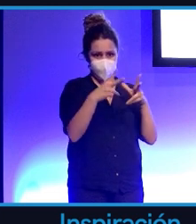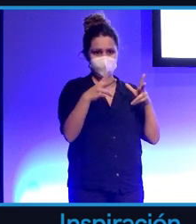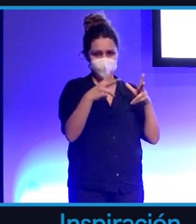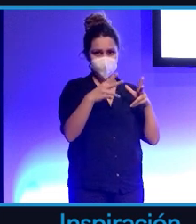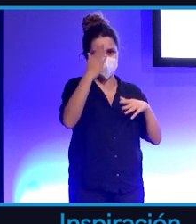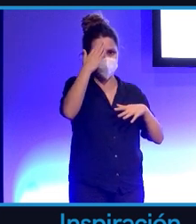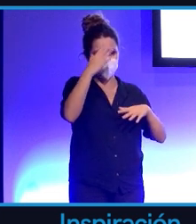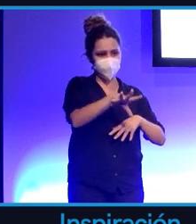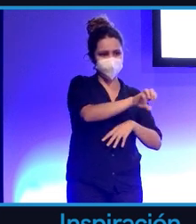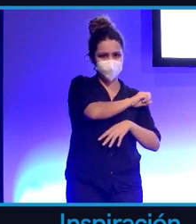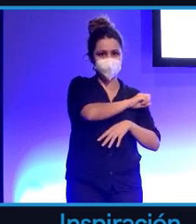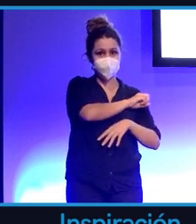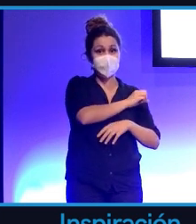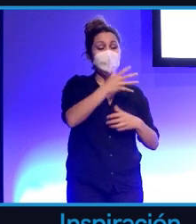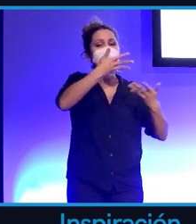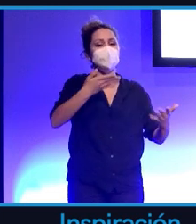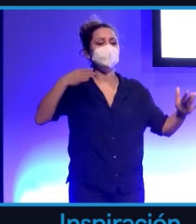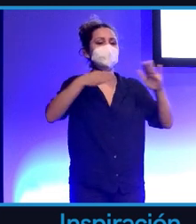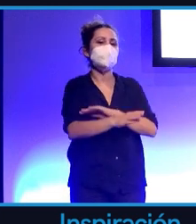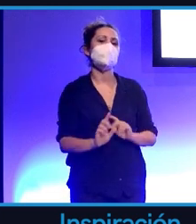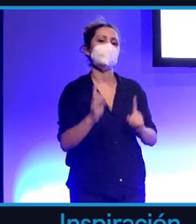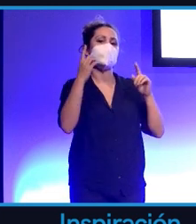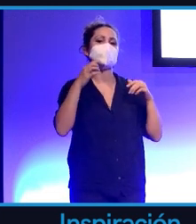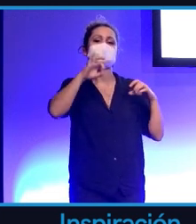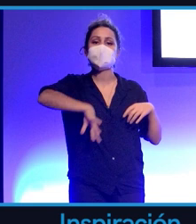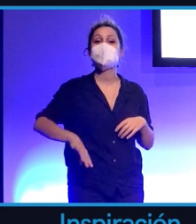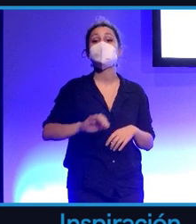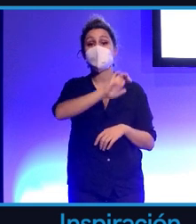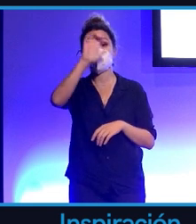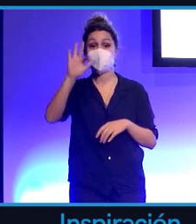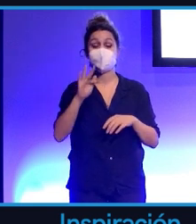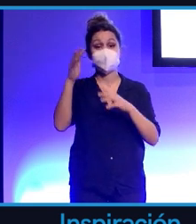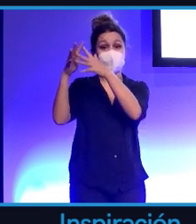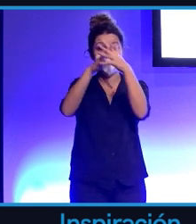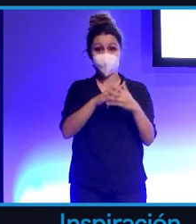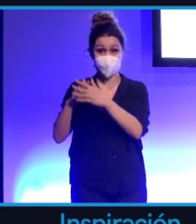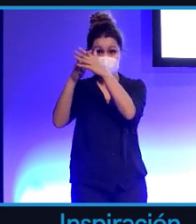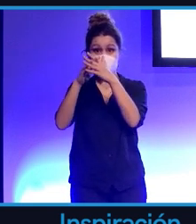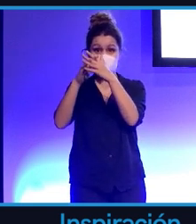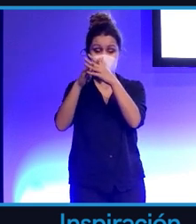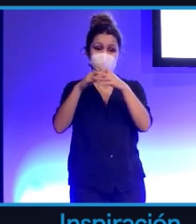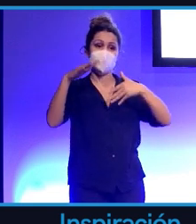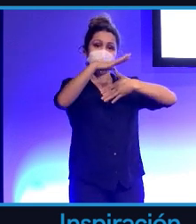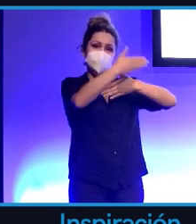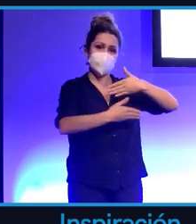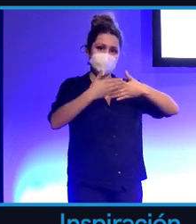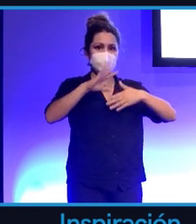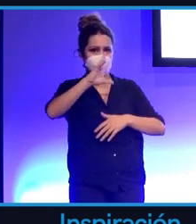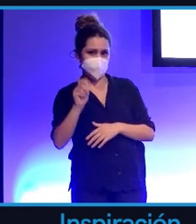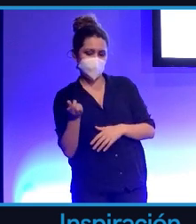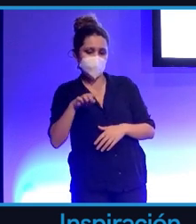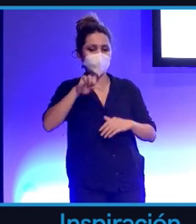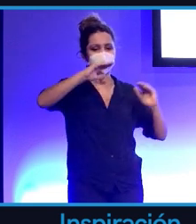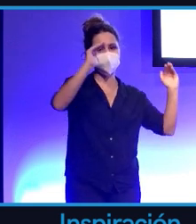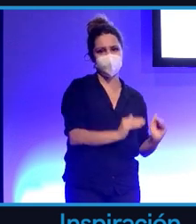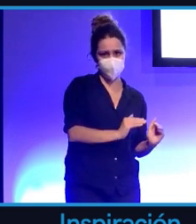más acceso a las redes sociales hoy en día? Sobre todo Europa y Estados Unidos. También Suramérica, también África, pero en mucho